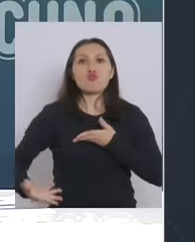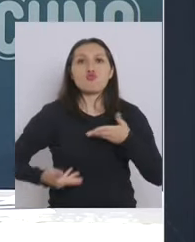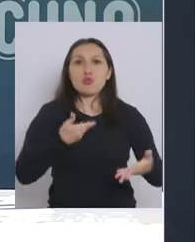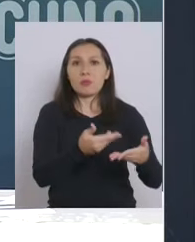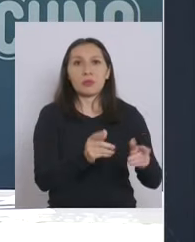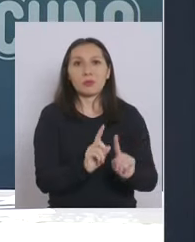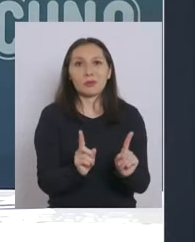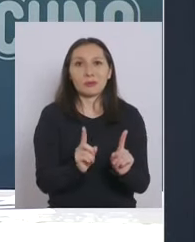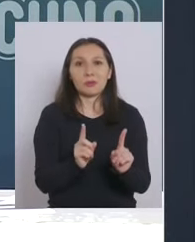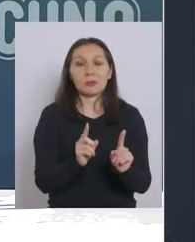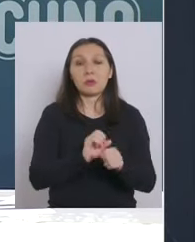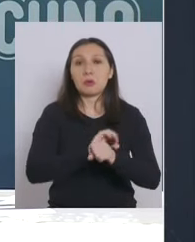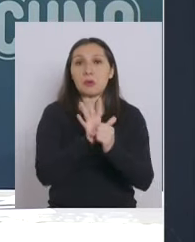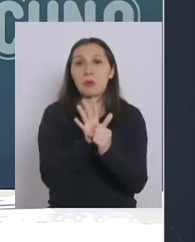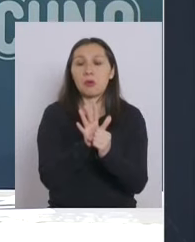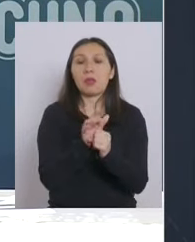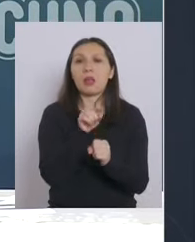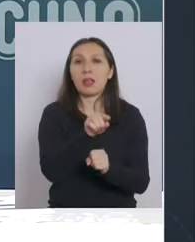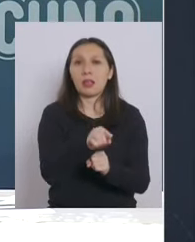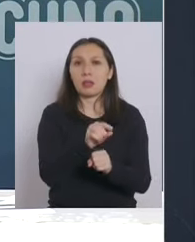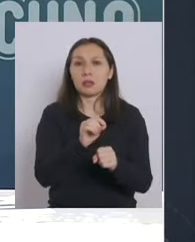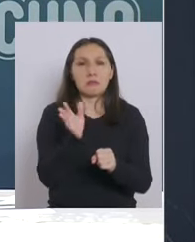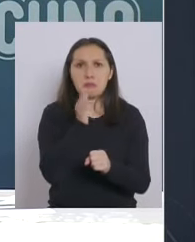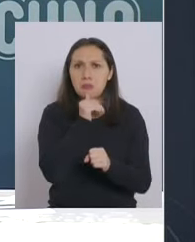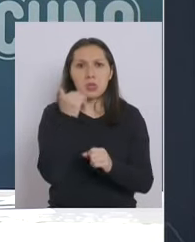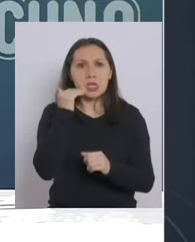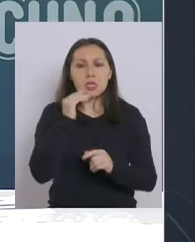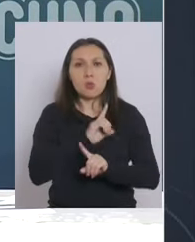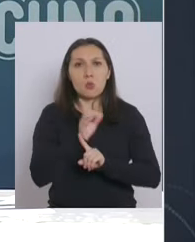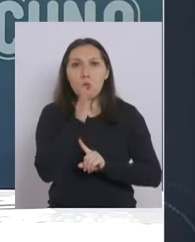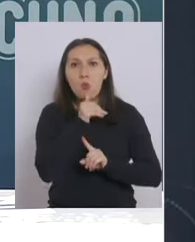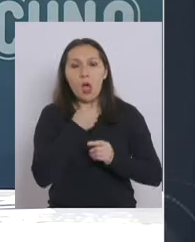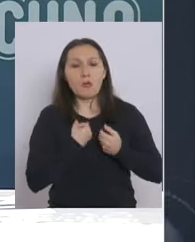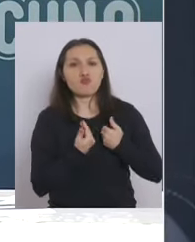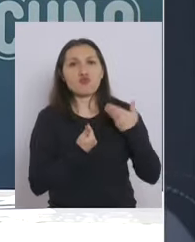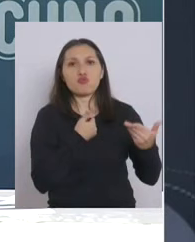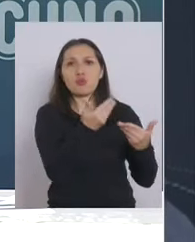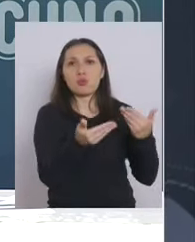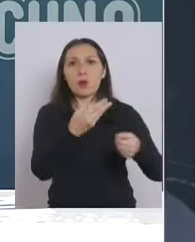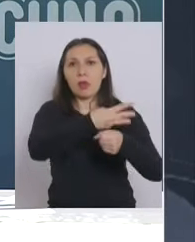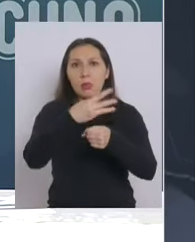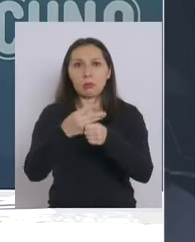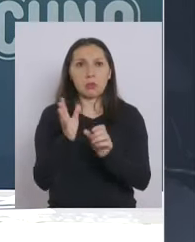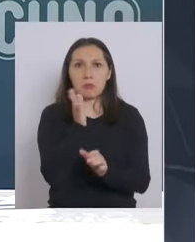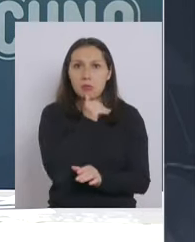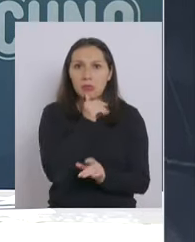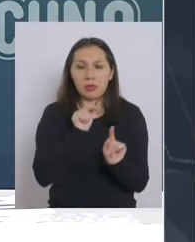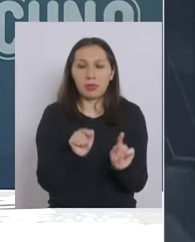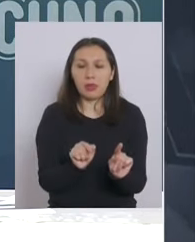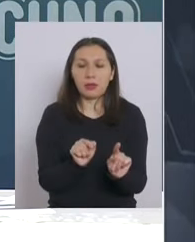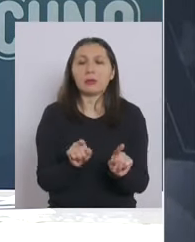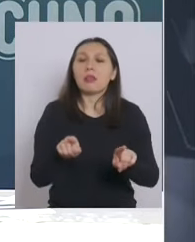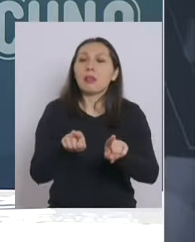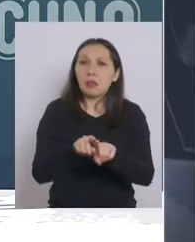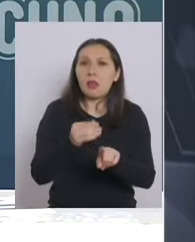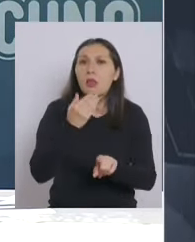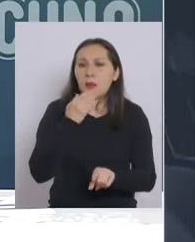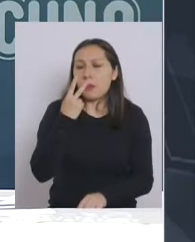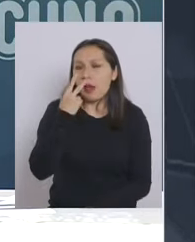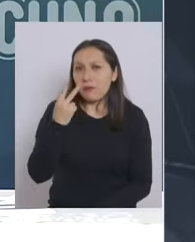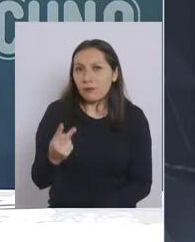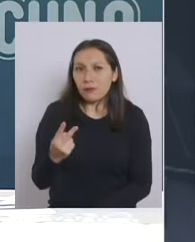este virus por lo menos del coronavirus a los adultos mayores y además han tenido casos